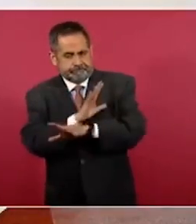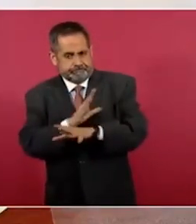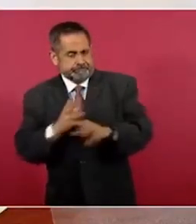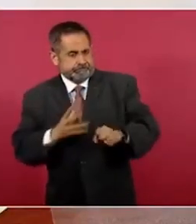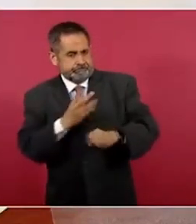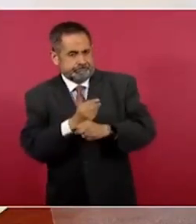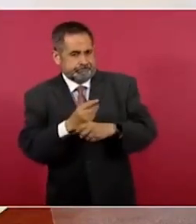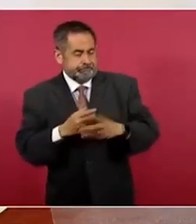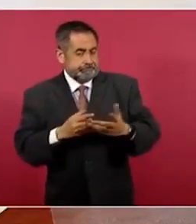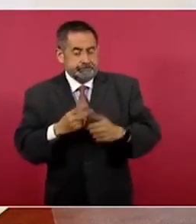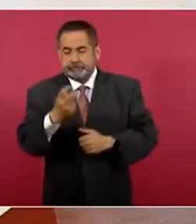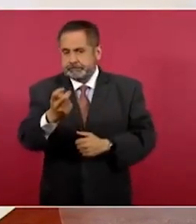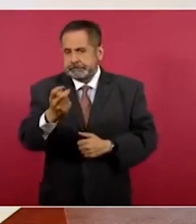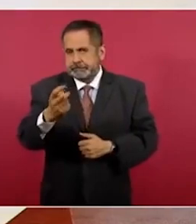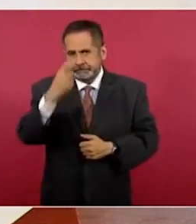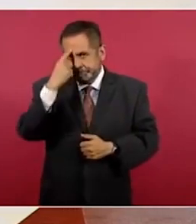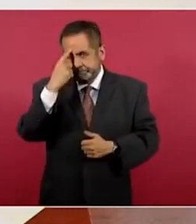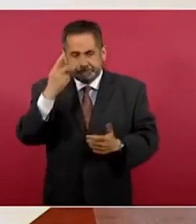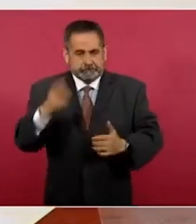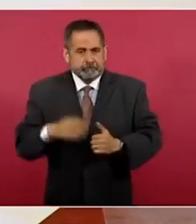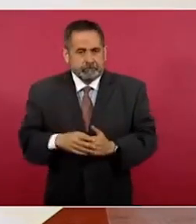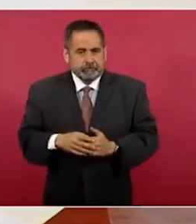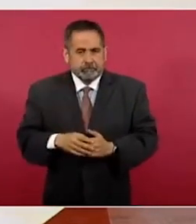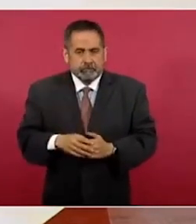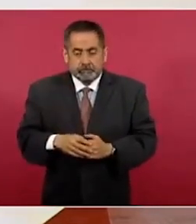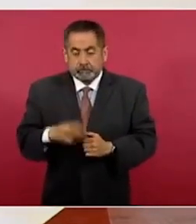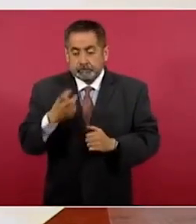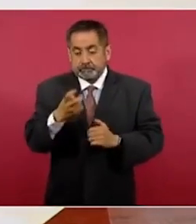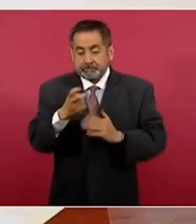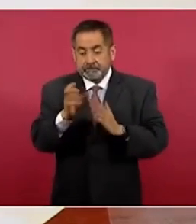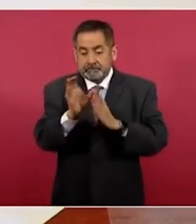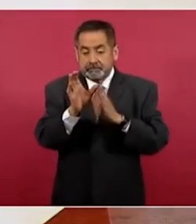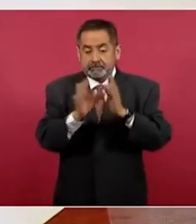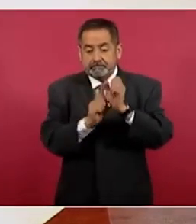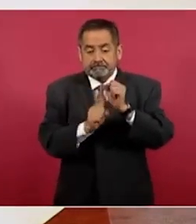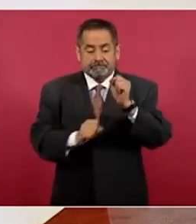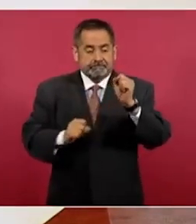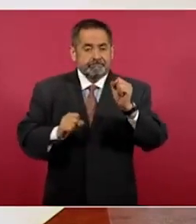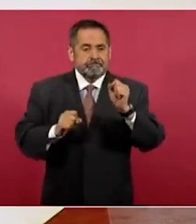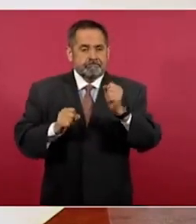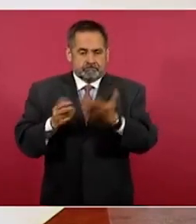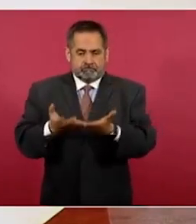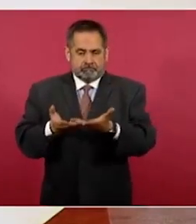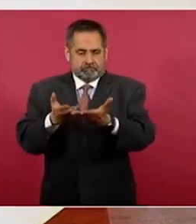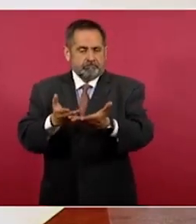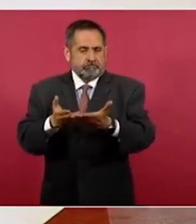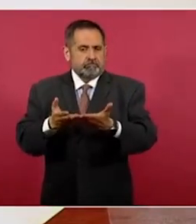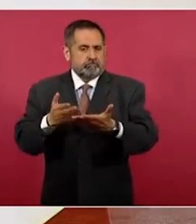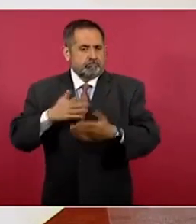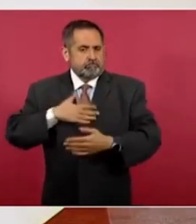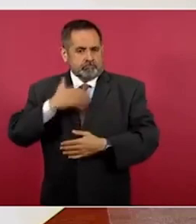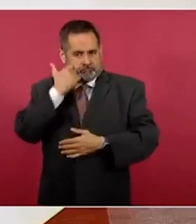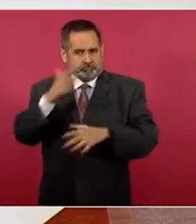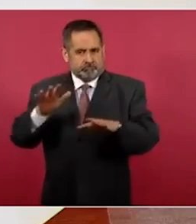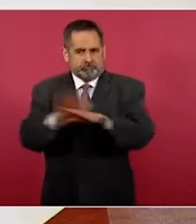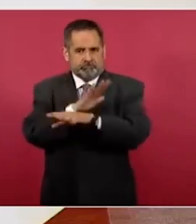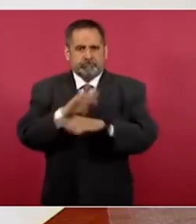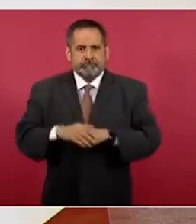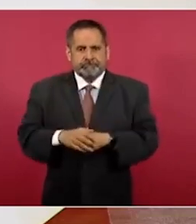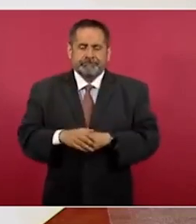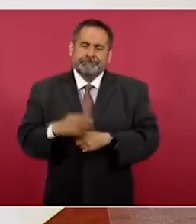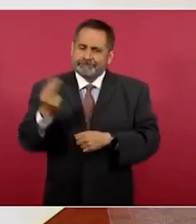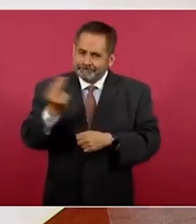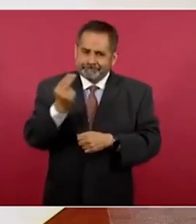Por eso en esta reforma a la Constitución que presentamos son dos